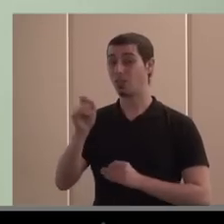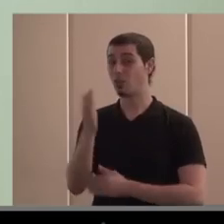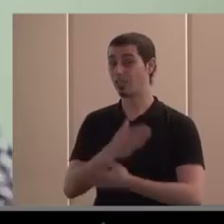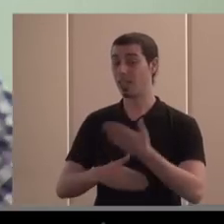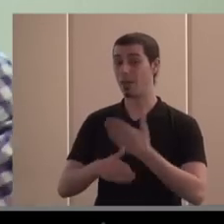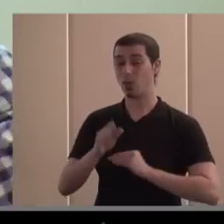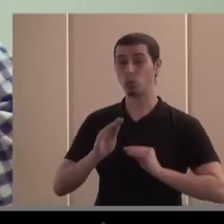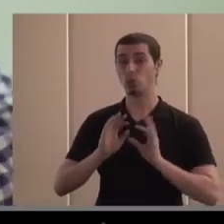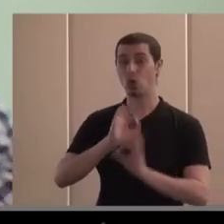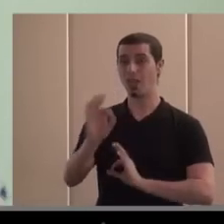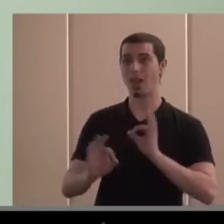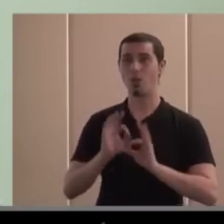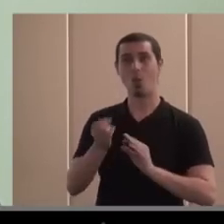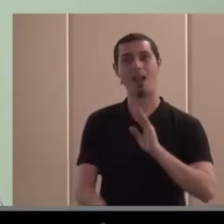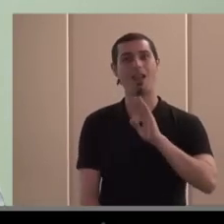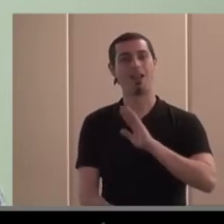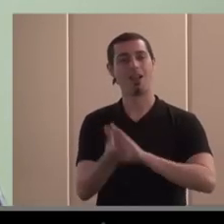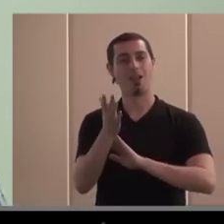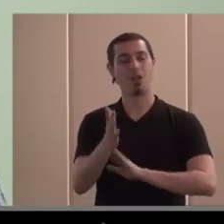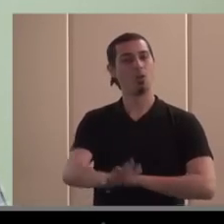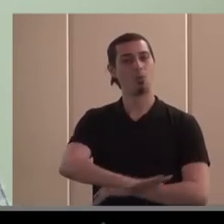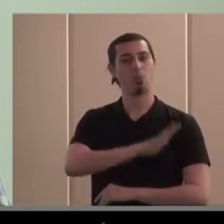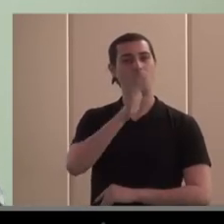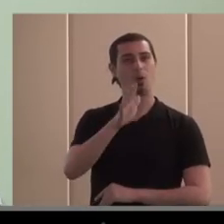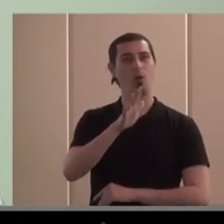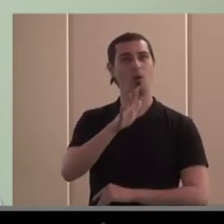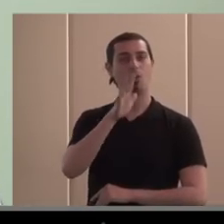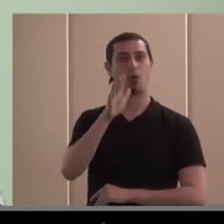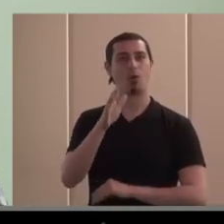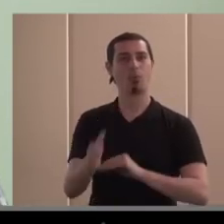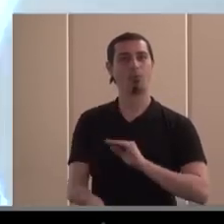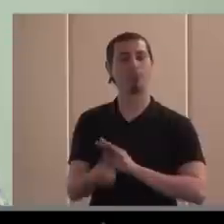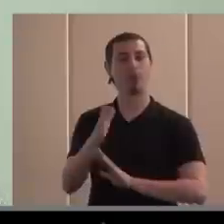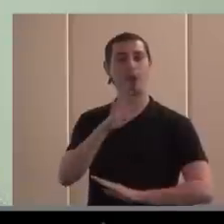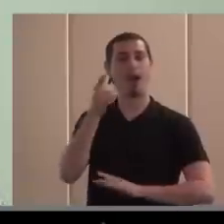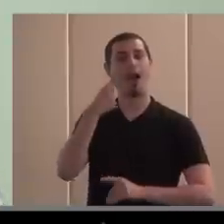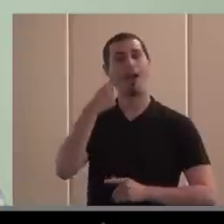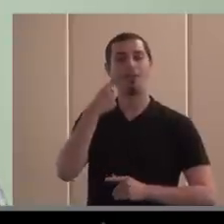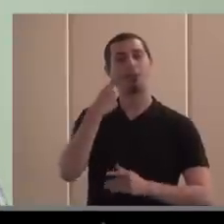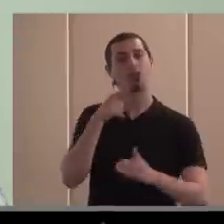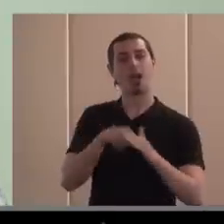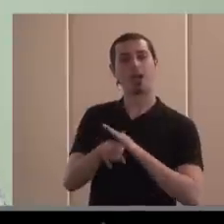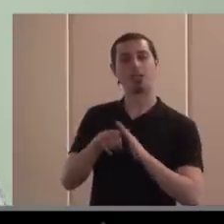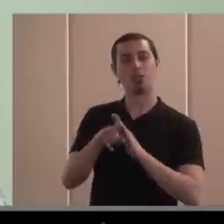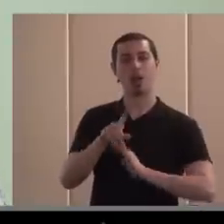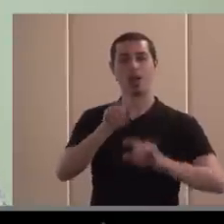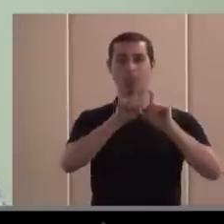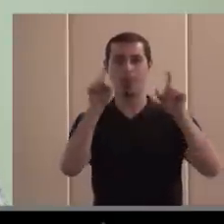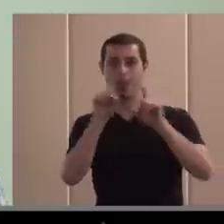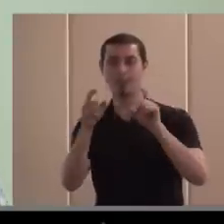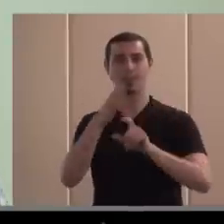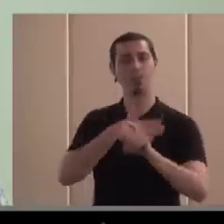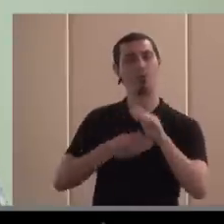organizaciones no se crearon en el inicio, en el origen, para, ah, vamos a gestionar empresas, ah, vamos a crear